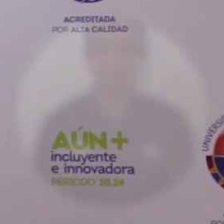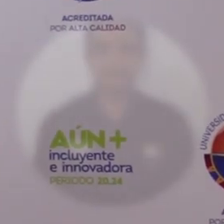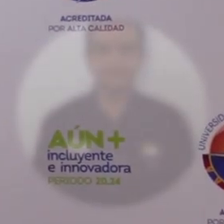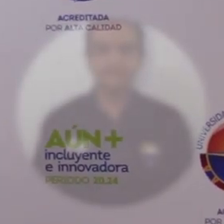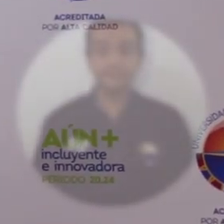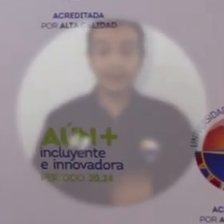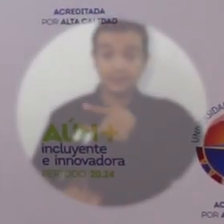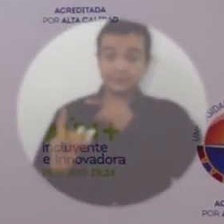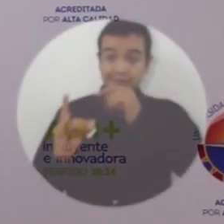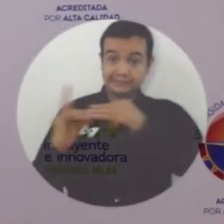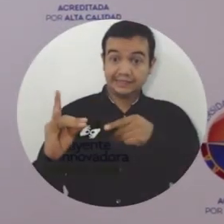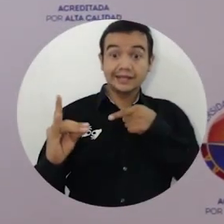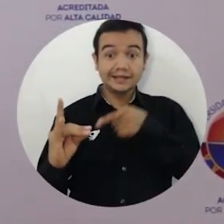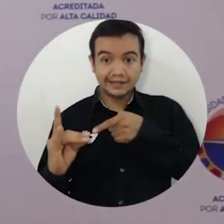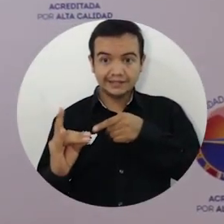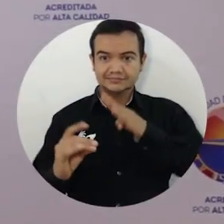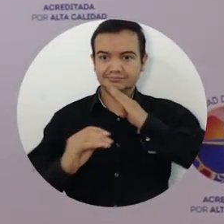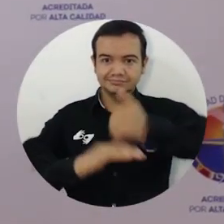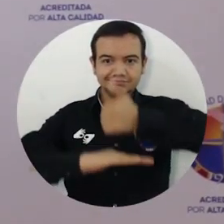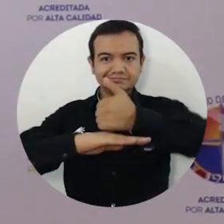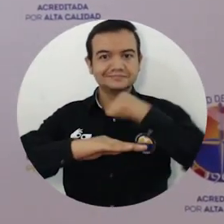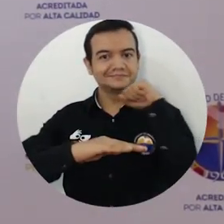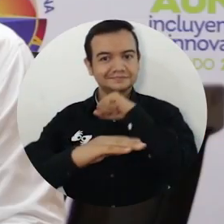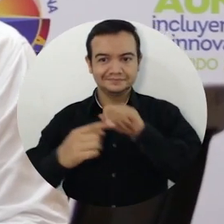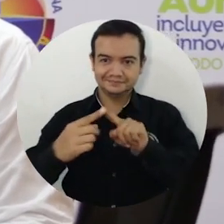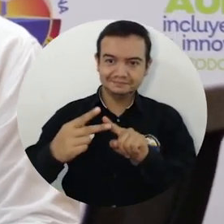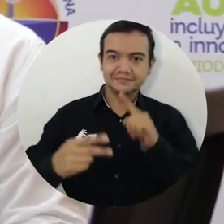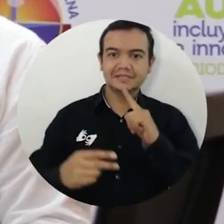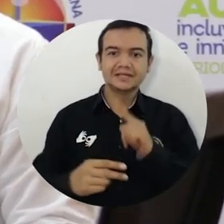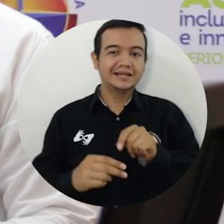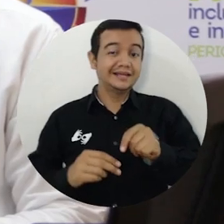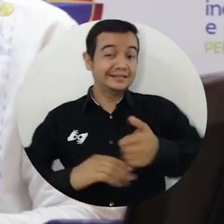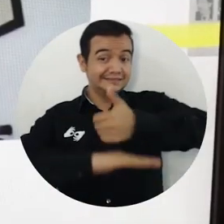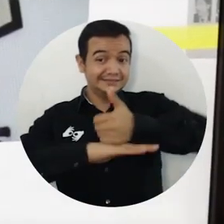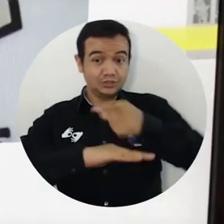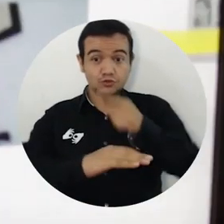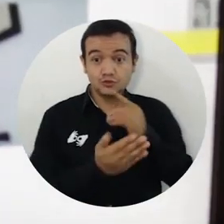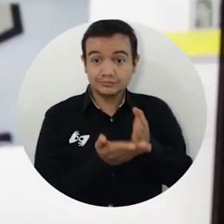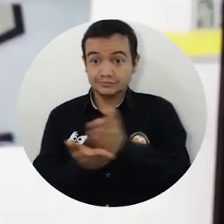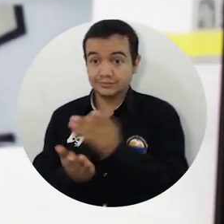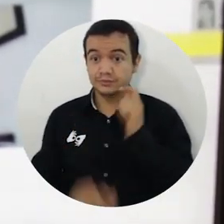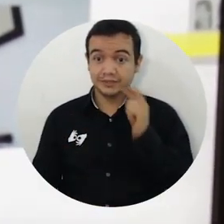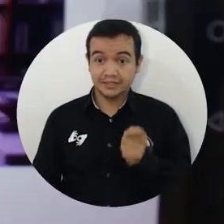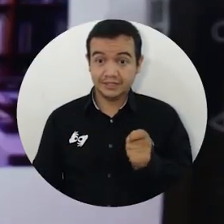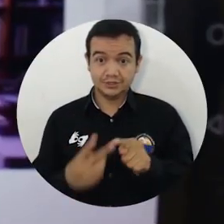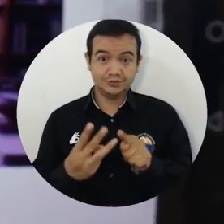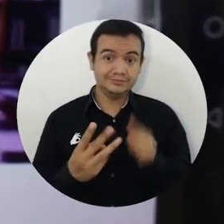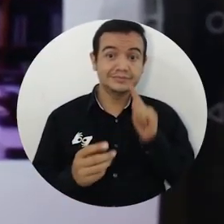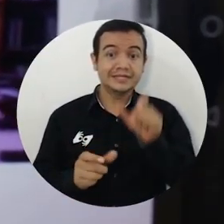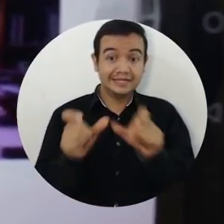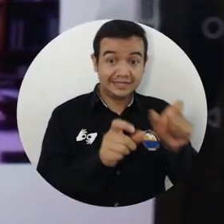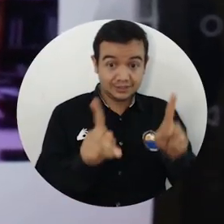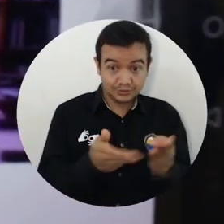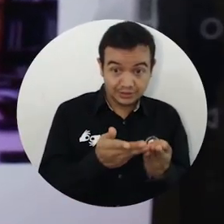La Universidad del Magdalena, con representación del rector Pablo Vera Salazar, el director del programa de Derecho, Estudiantes y Docentes,